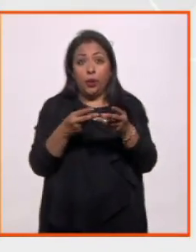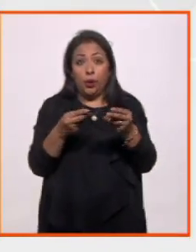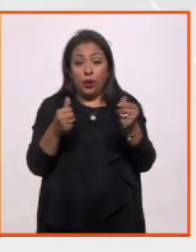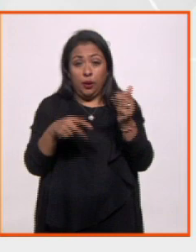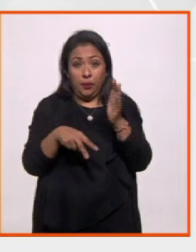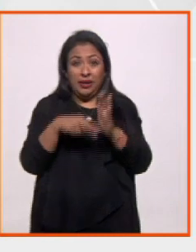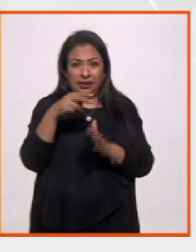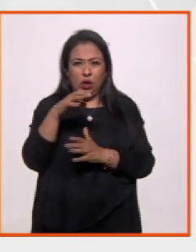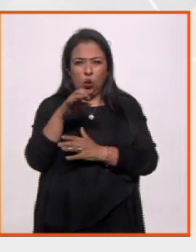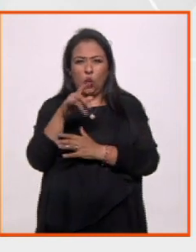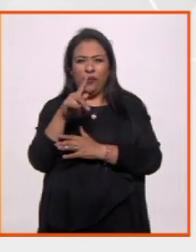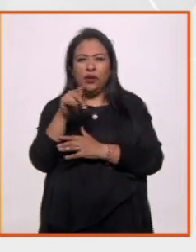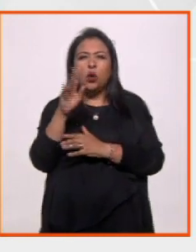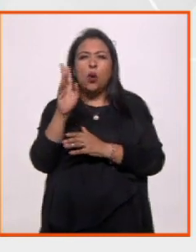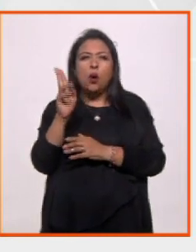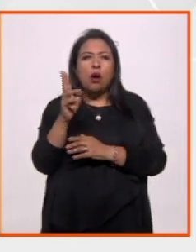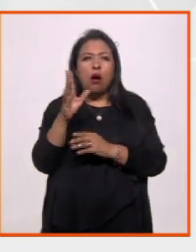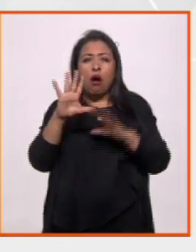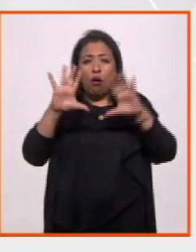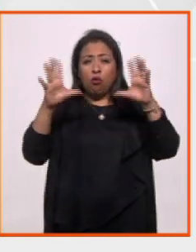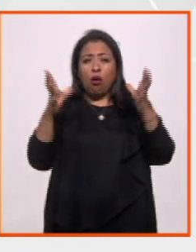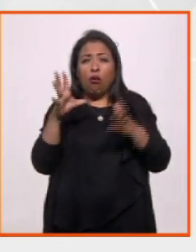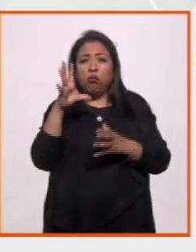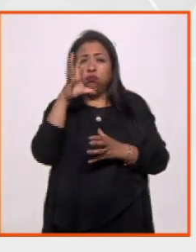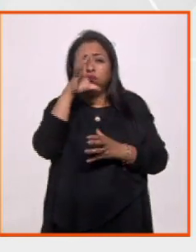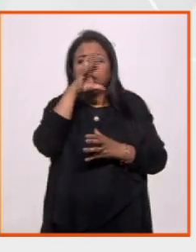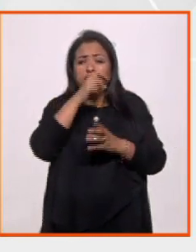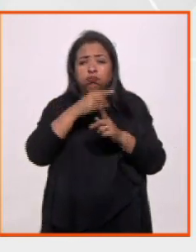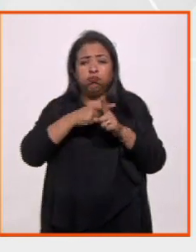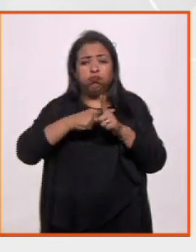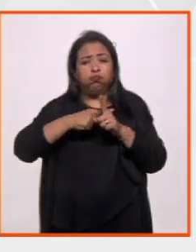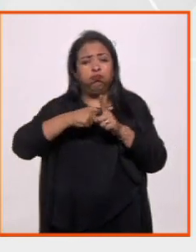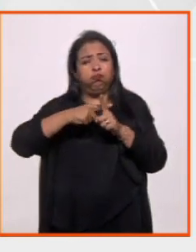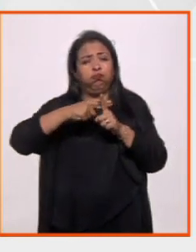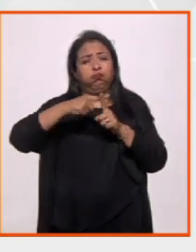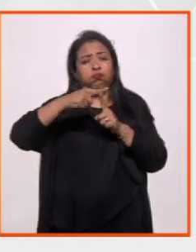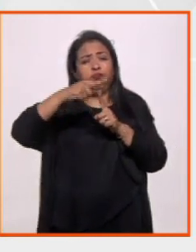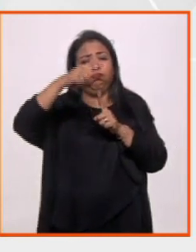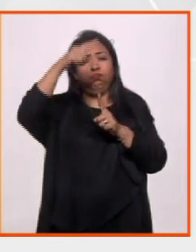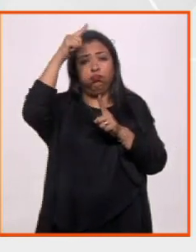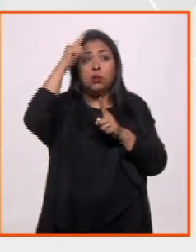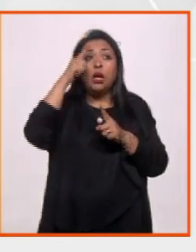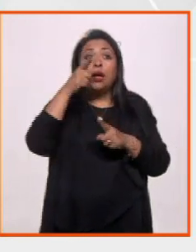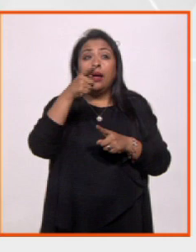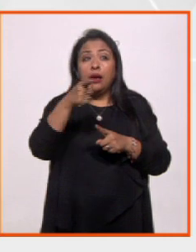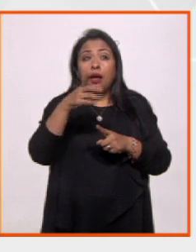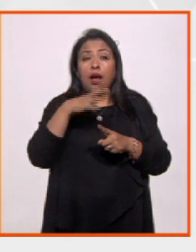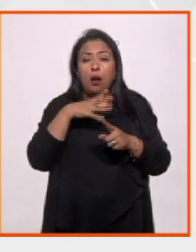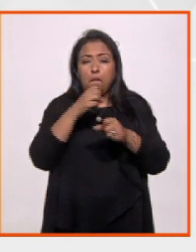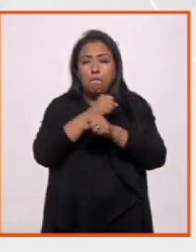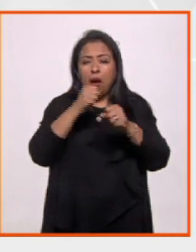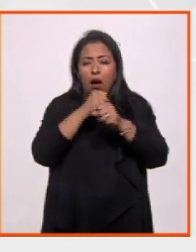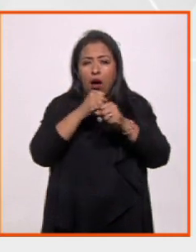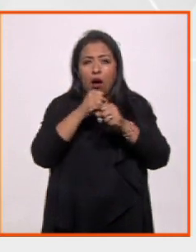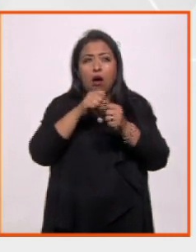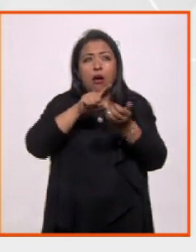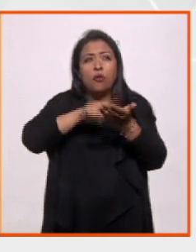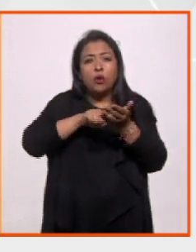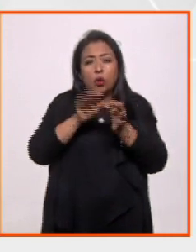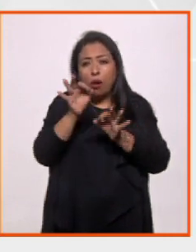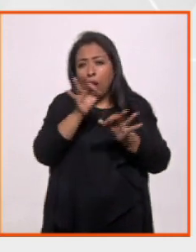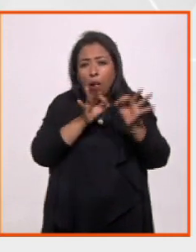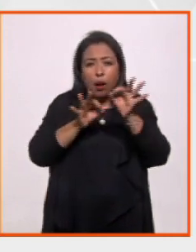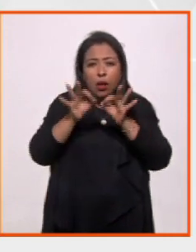del vacío cuántico, el universo se calienta a temperaturas y energías enormes. De ahí el modelo de la gran explosión en el que las